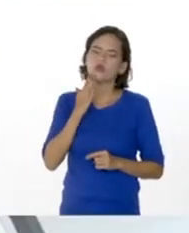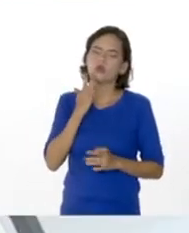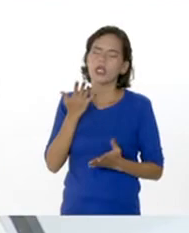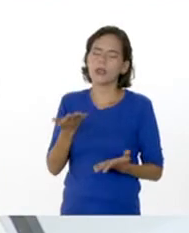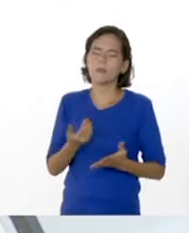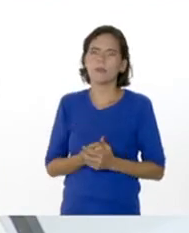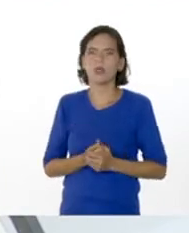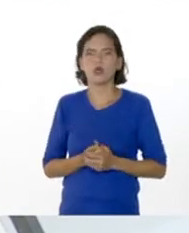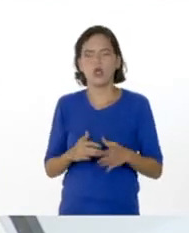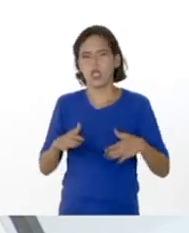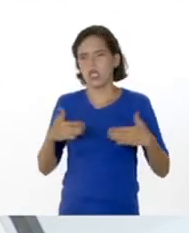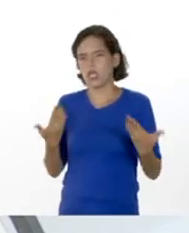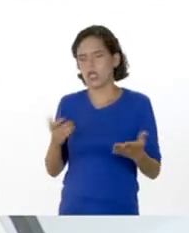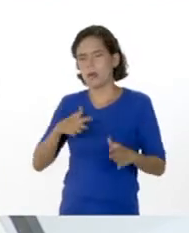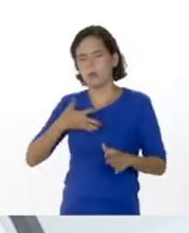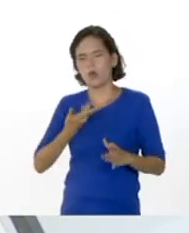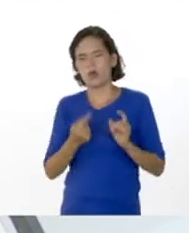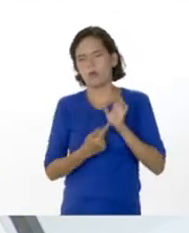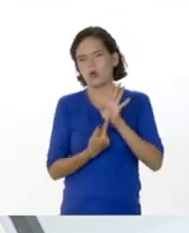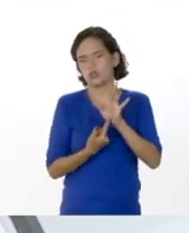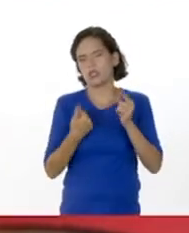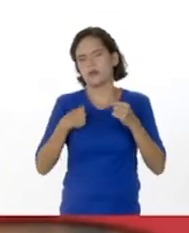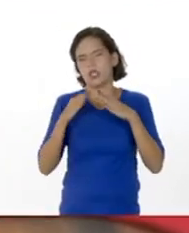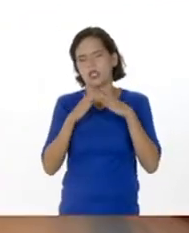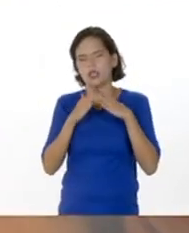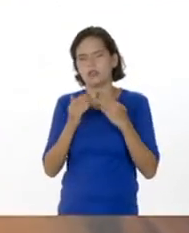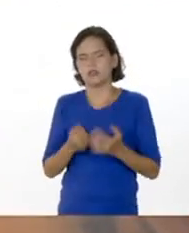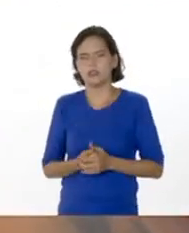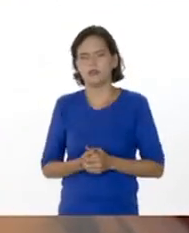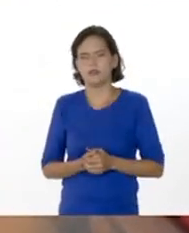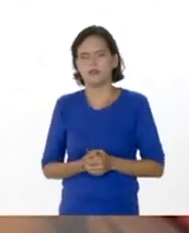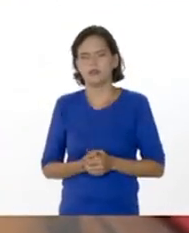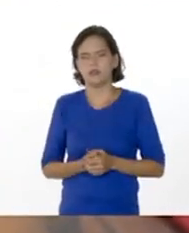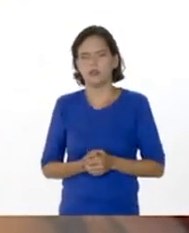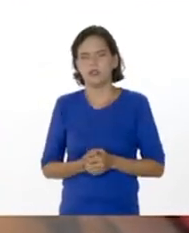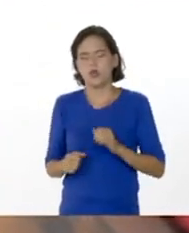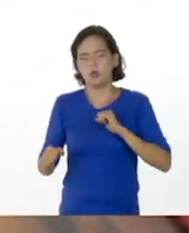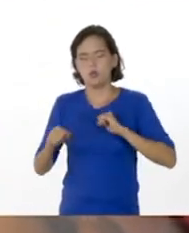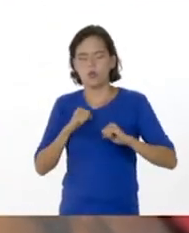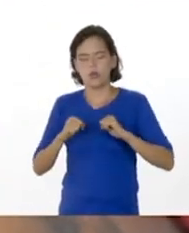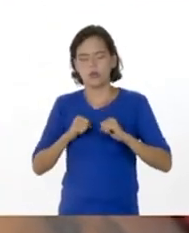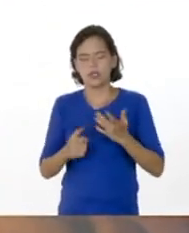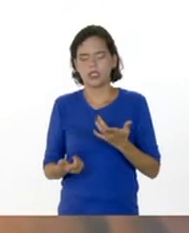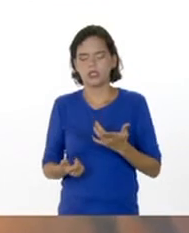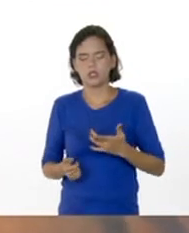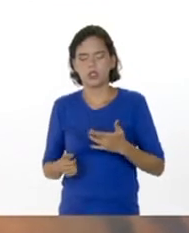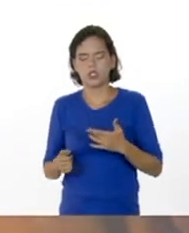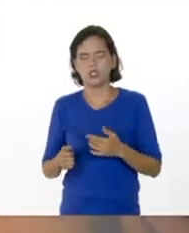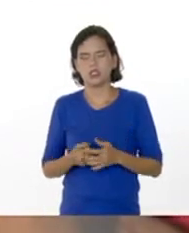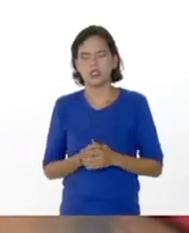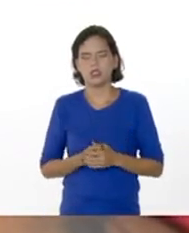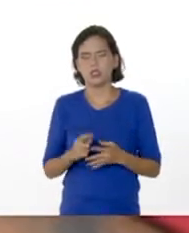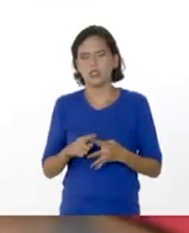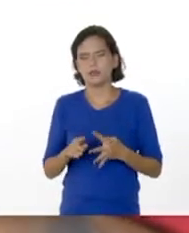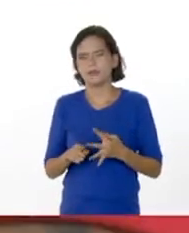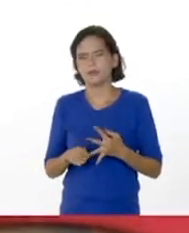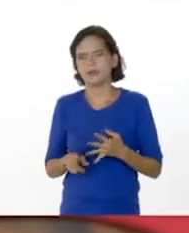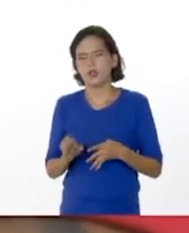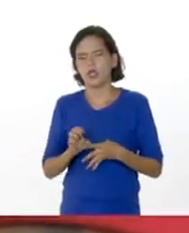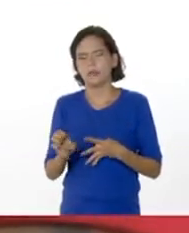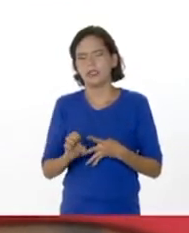que podamos observar en casa. Movimiento de los fluidos en